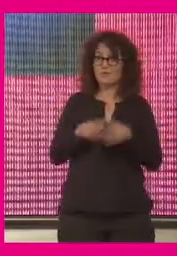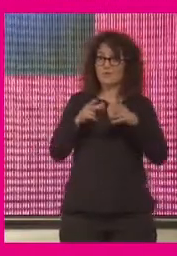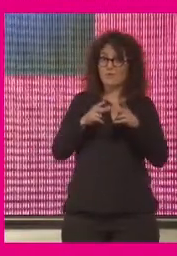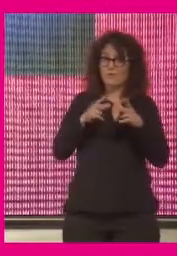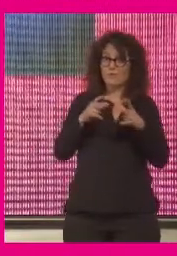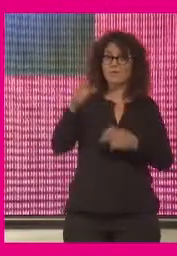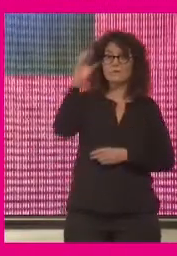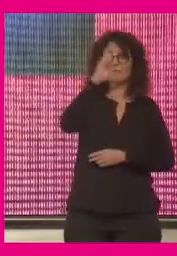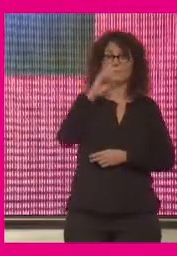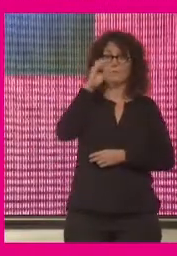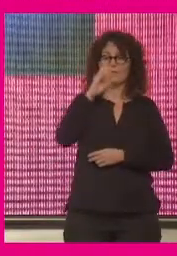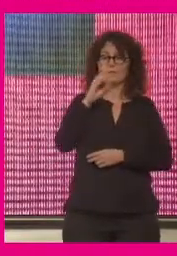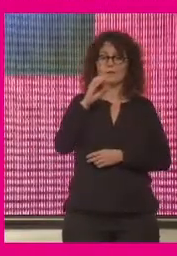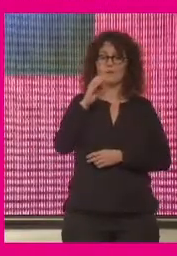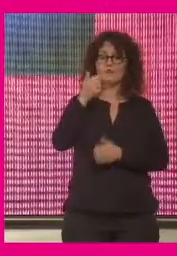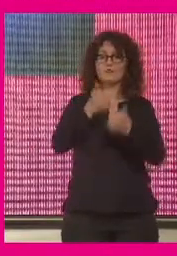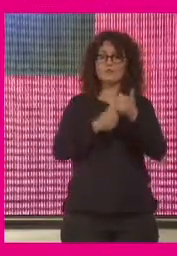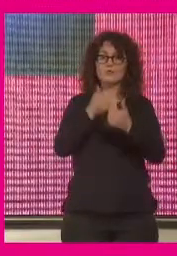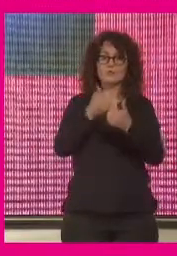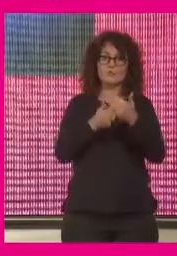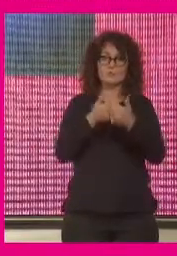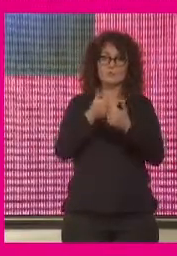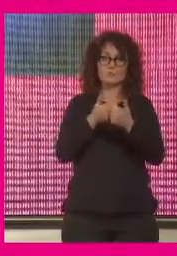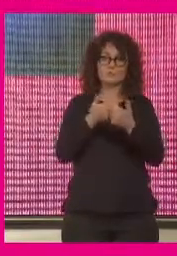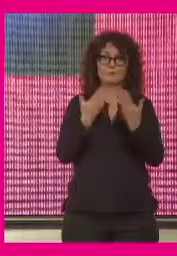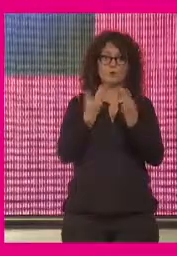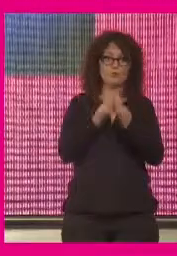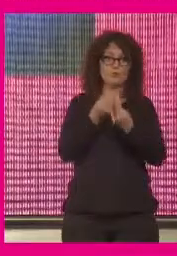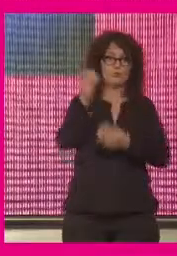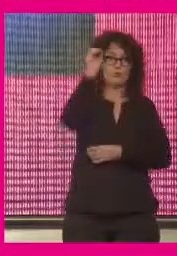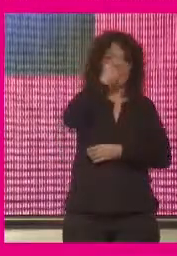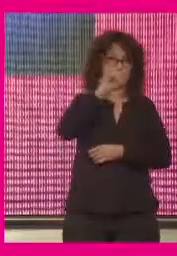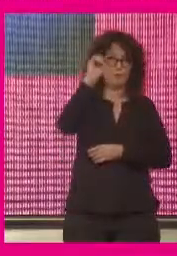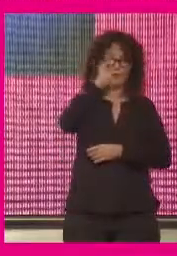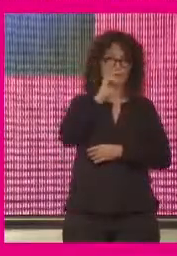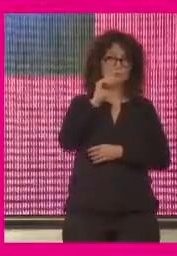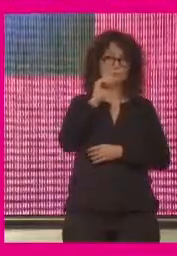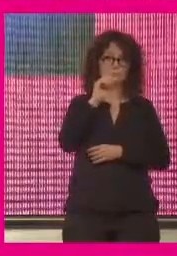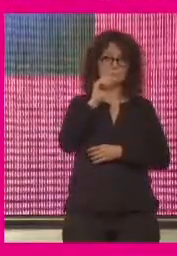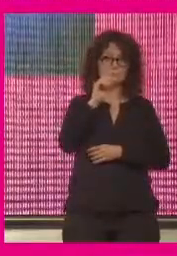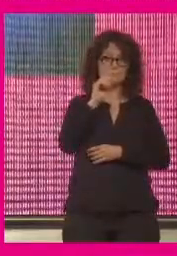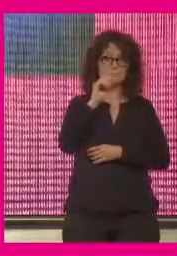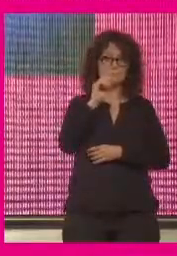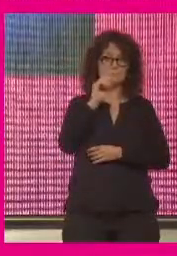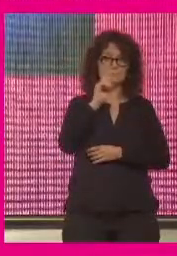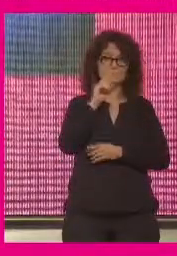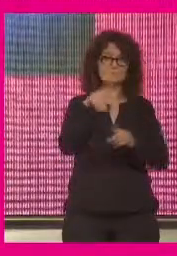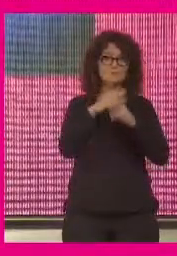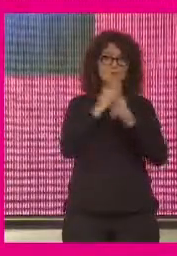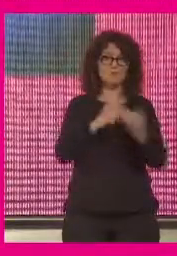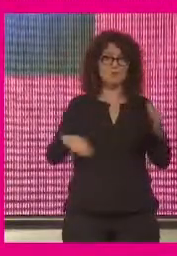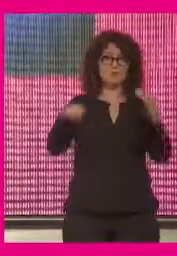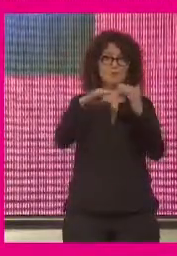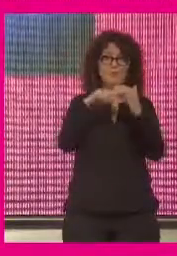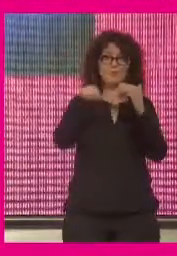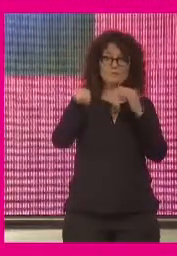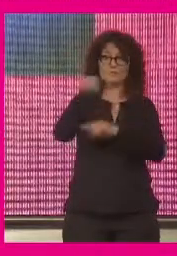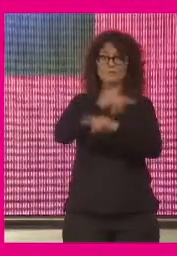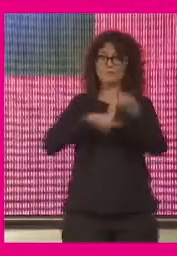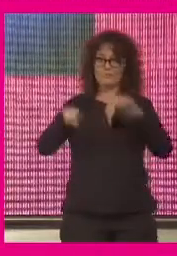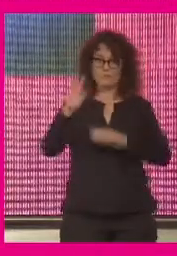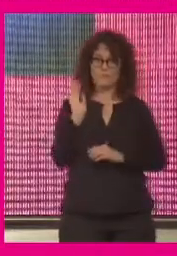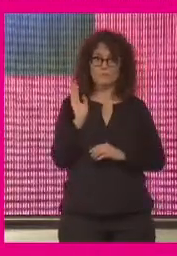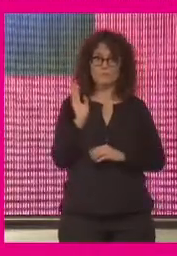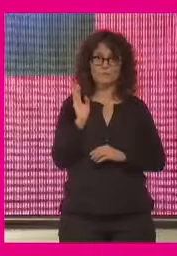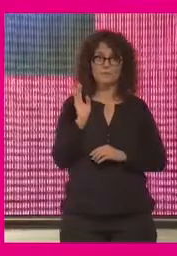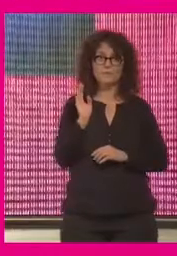la que la ciencia compite de igual a igual con la opinión y eso es todavía un problema más grande es